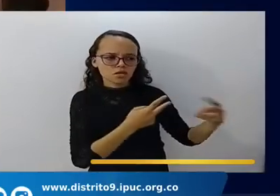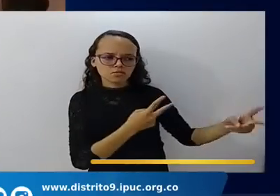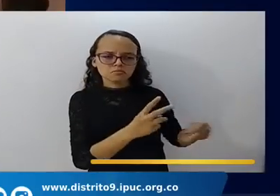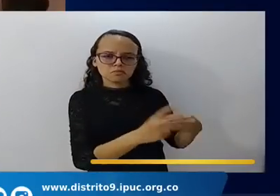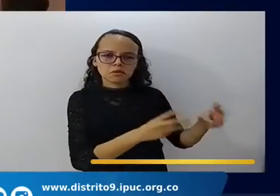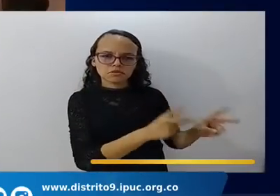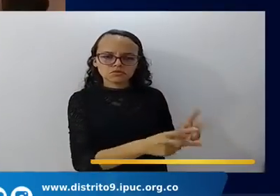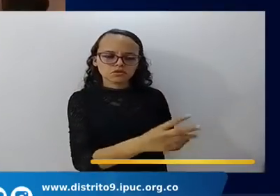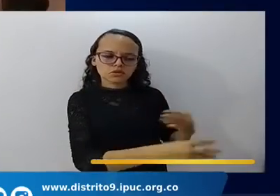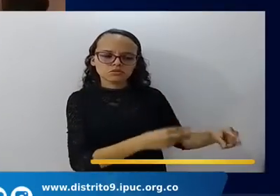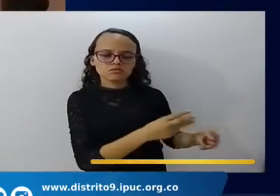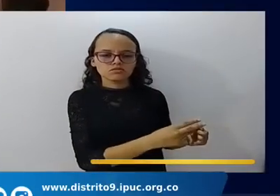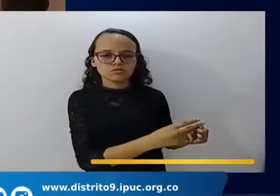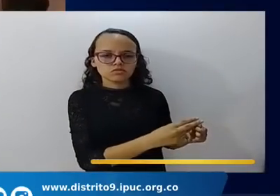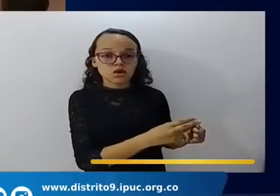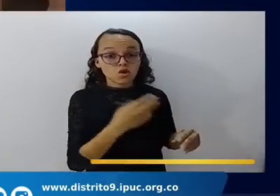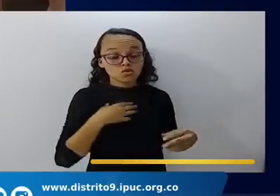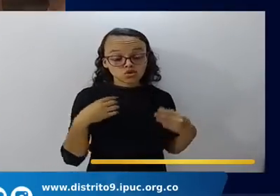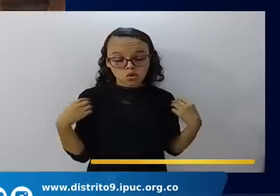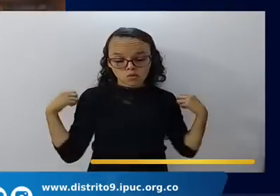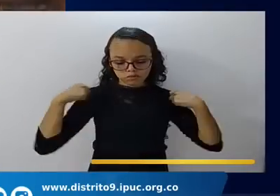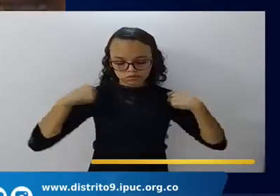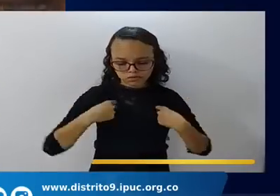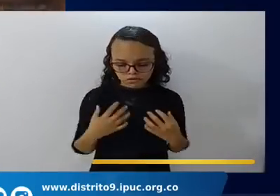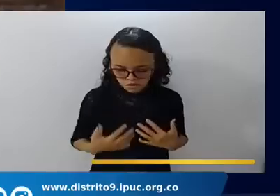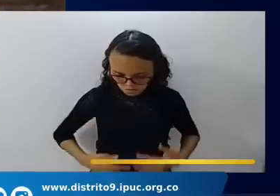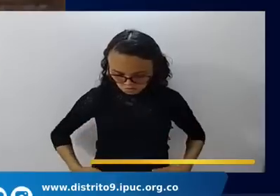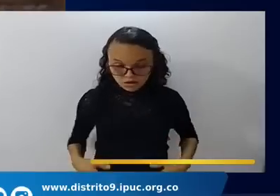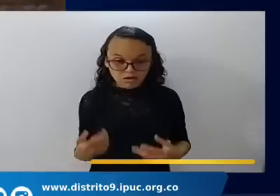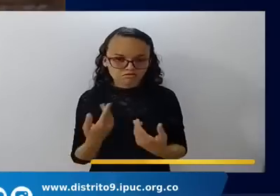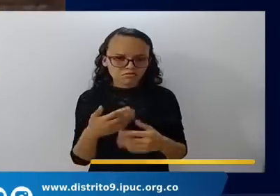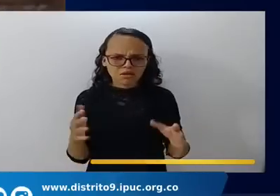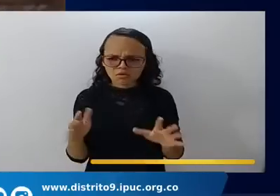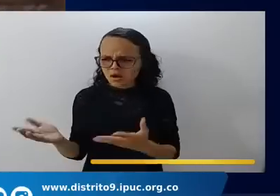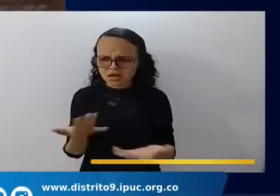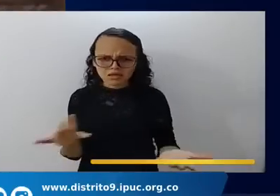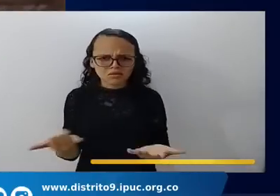por eso yo no me he visto como cualquiera porque yo no soy cualquiera